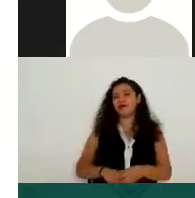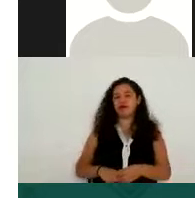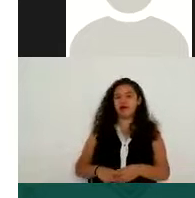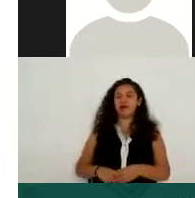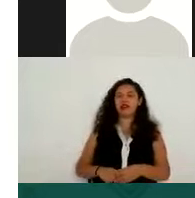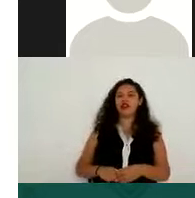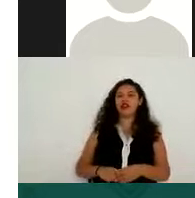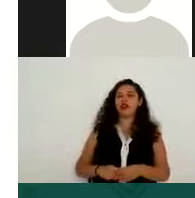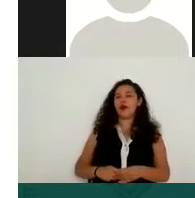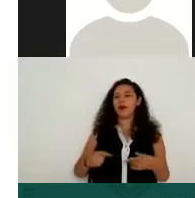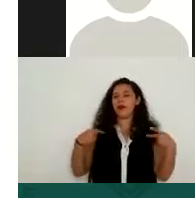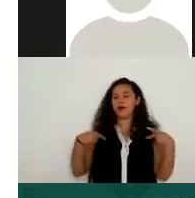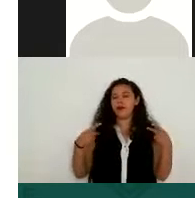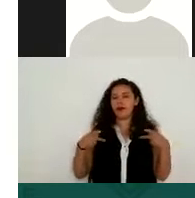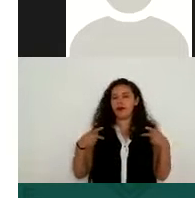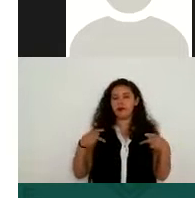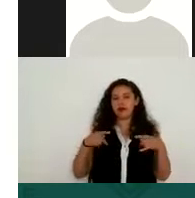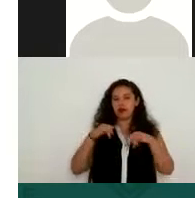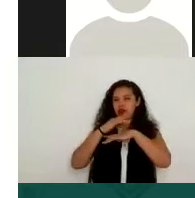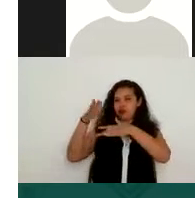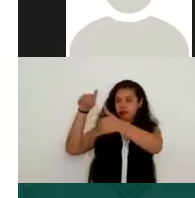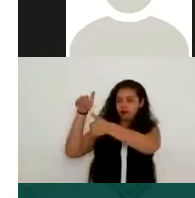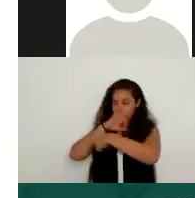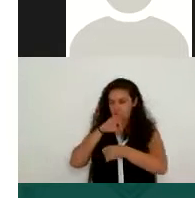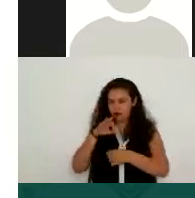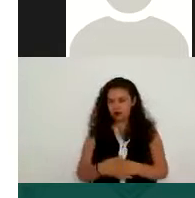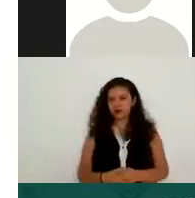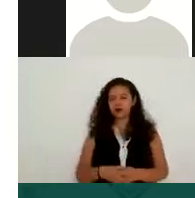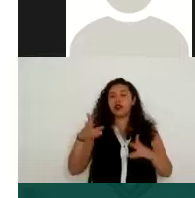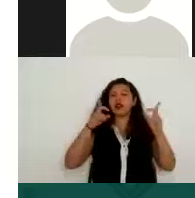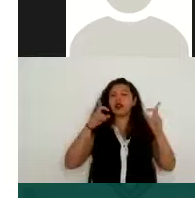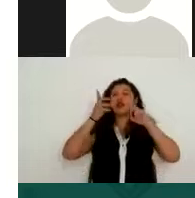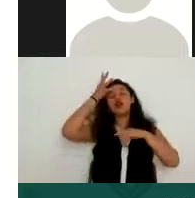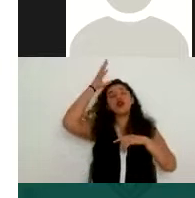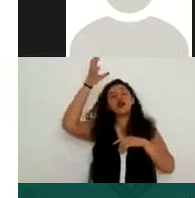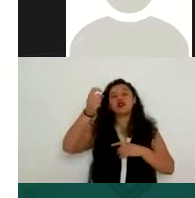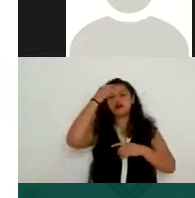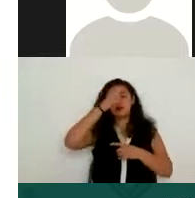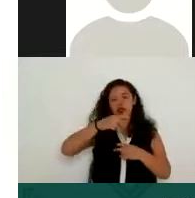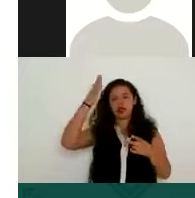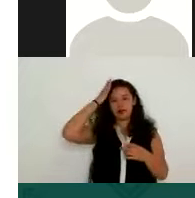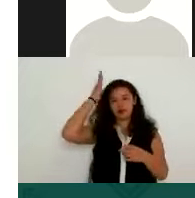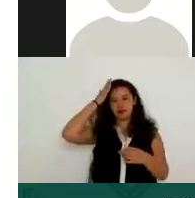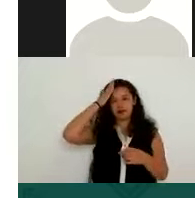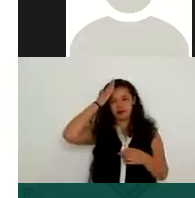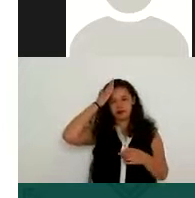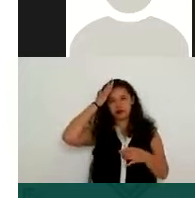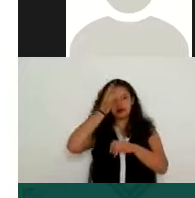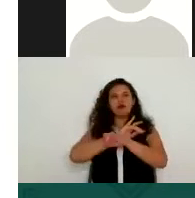recabar información. ¿Hay alguna duda en este concepto de quién es el titular de los datos personales?